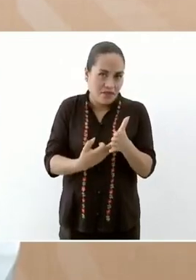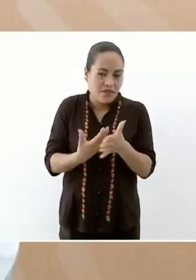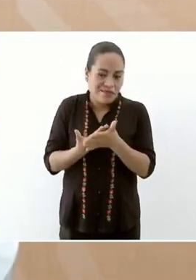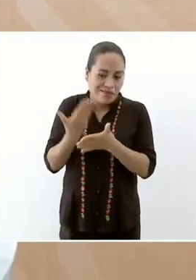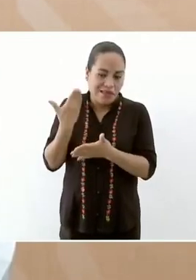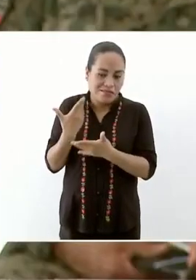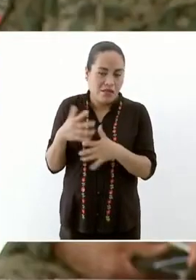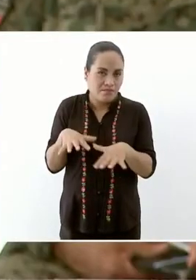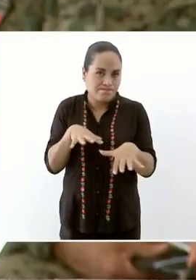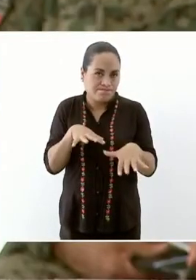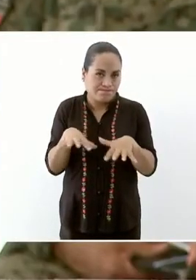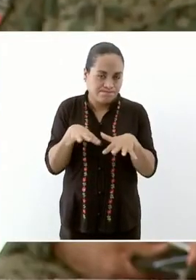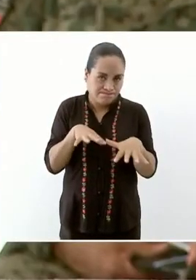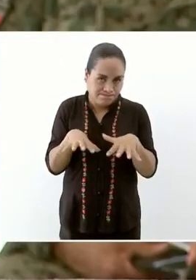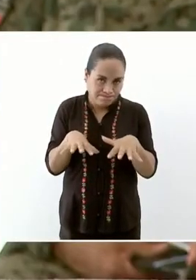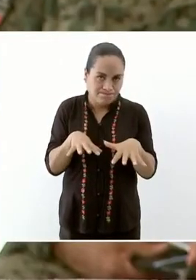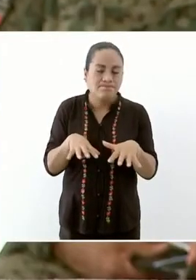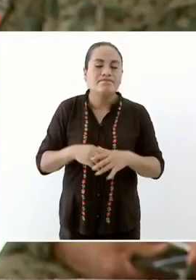pendiente